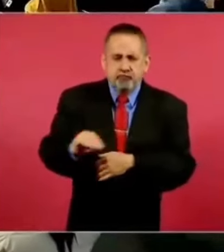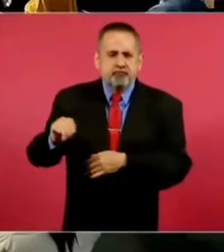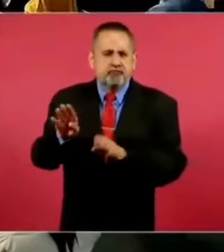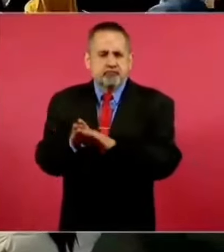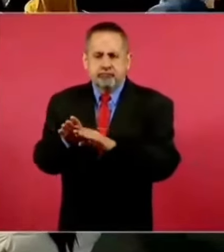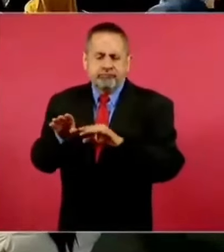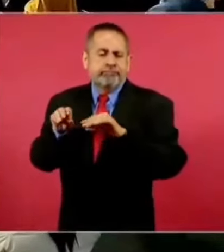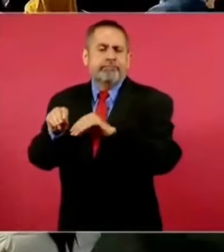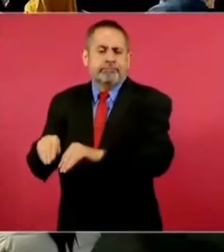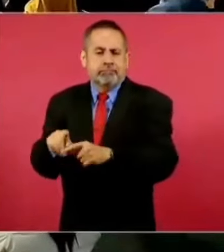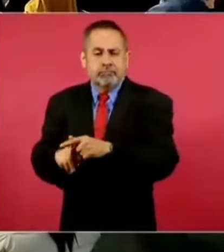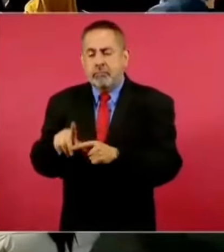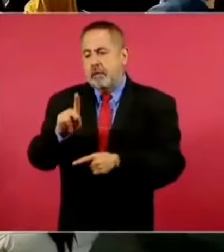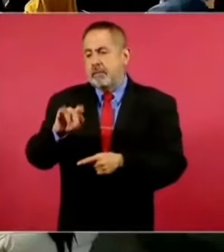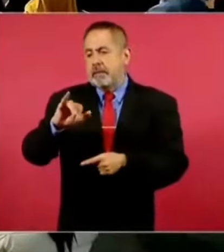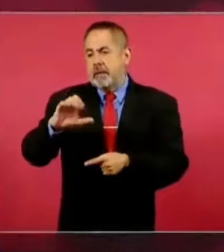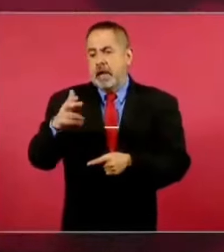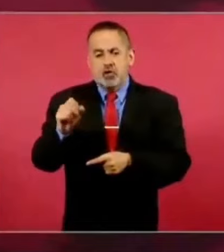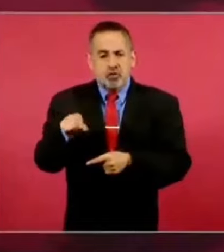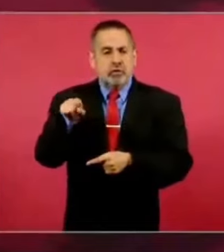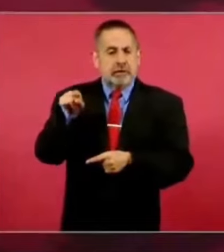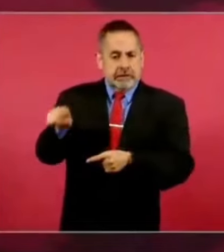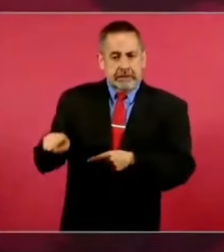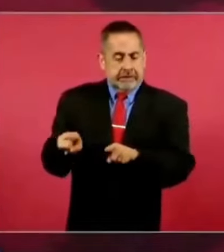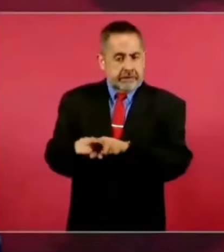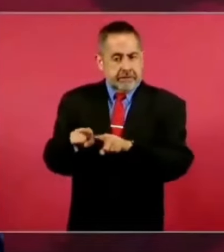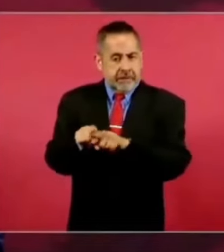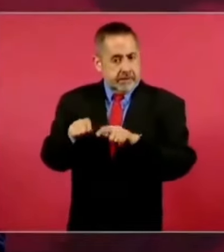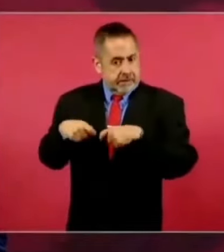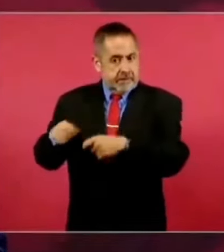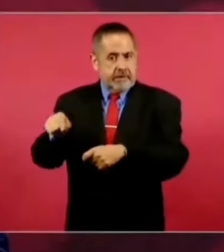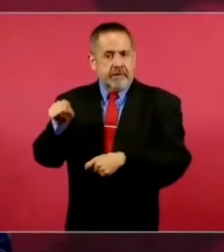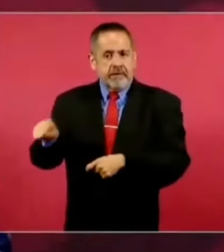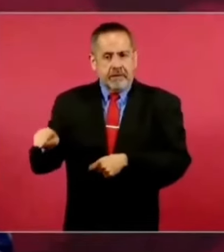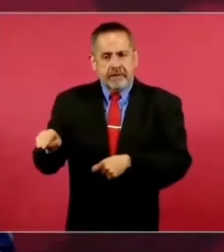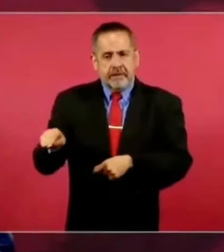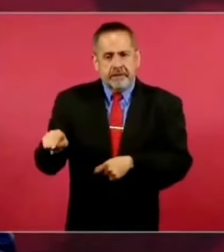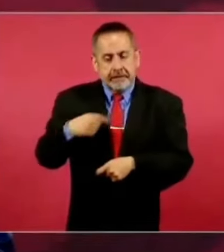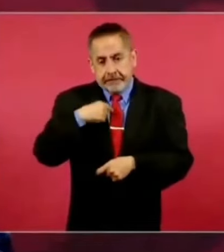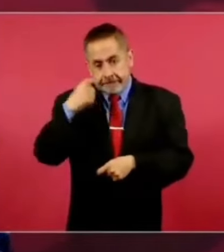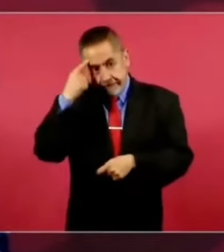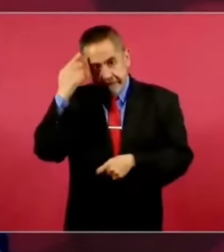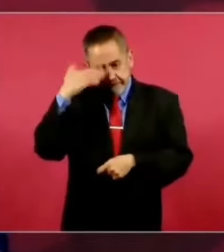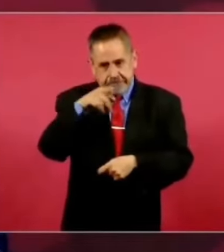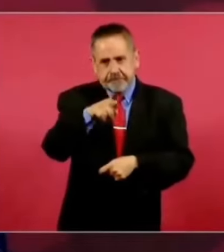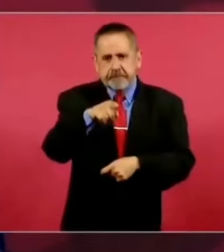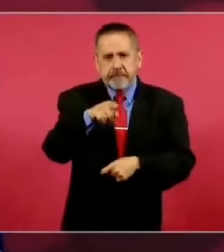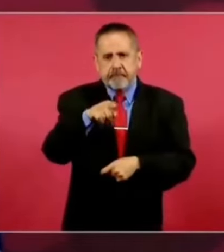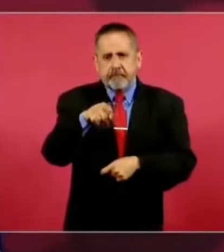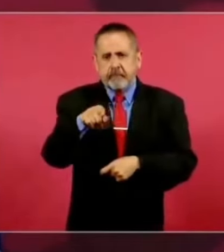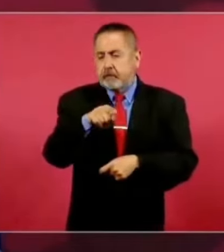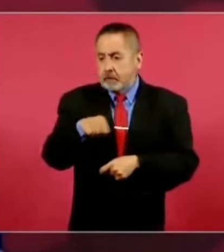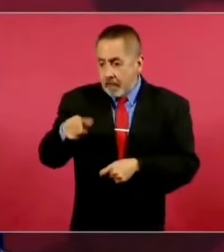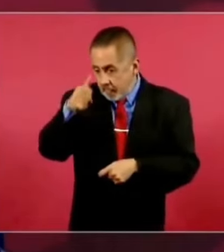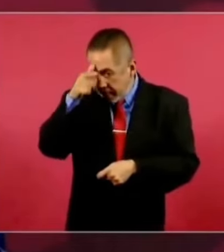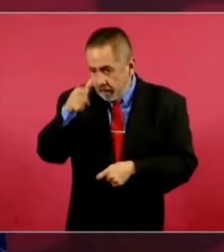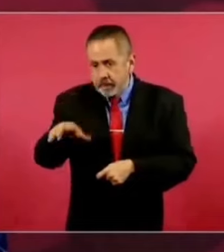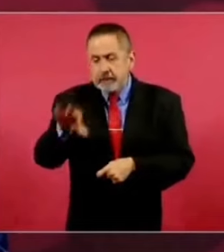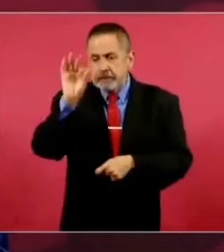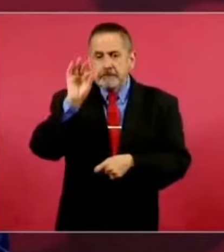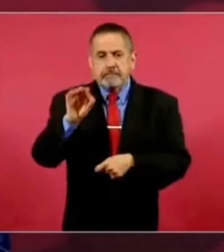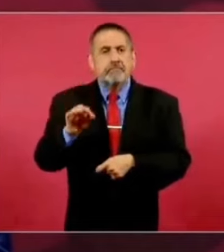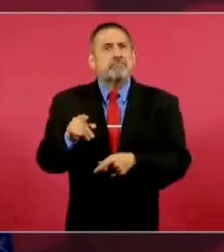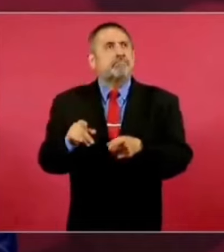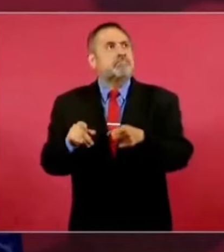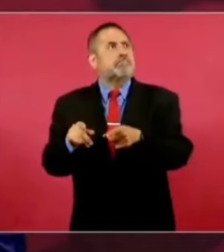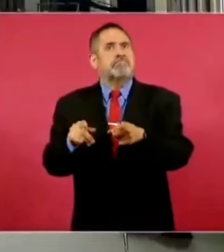esta presa de Picachos también hay que tenerlo presente, ya encontramos nosotros construida